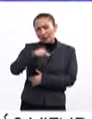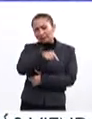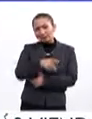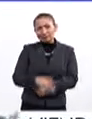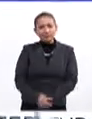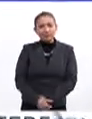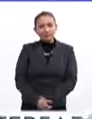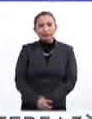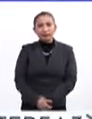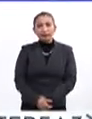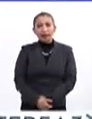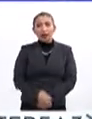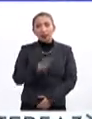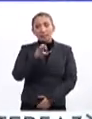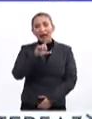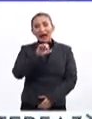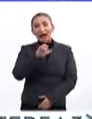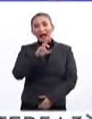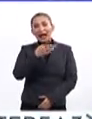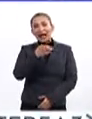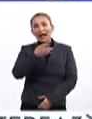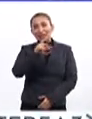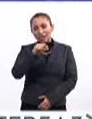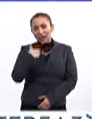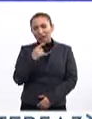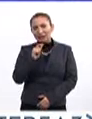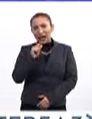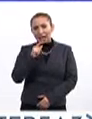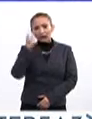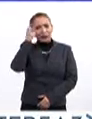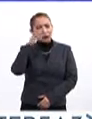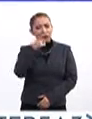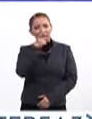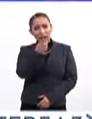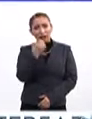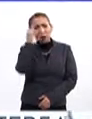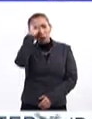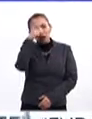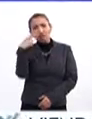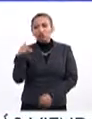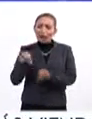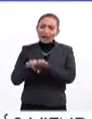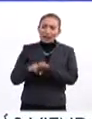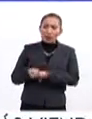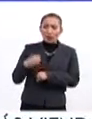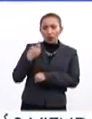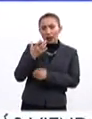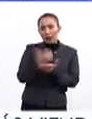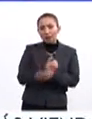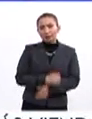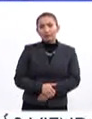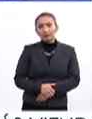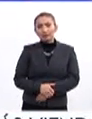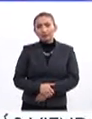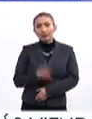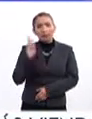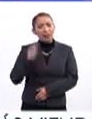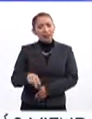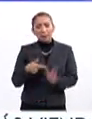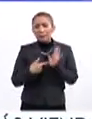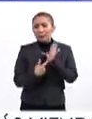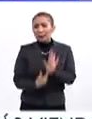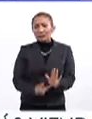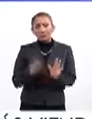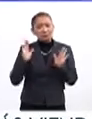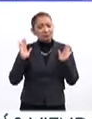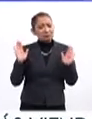a que se enfrentan. Blanca Heredia, directora del programa Talentum, expresó su opinión al equipo ganador. Bien, hermano, la presentación sí